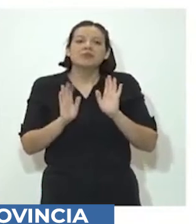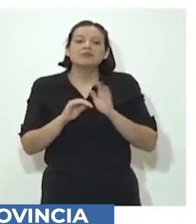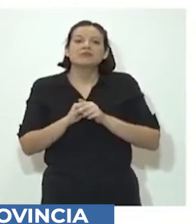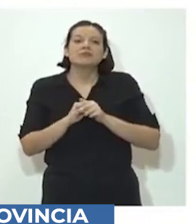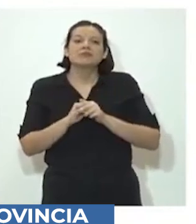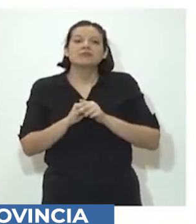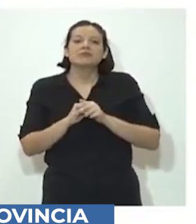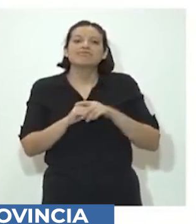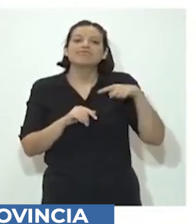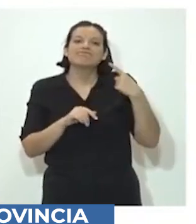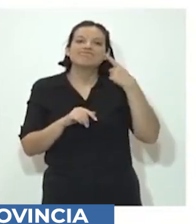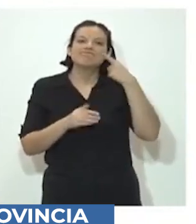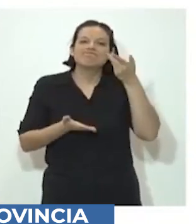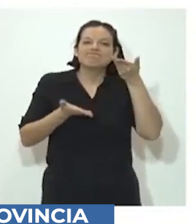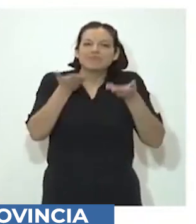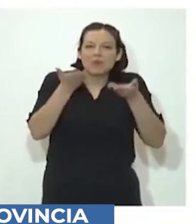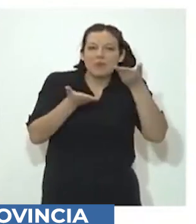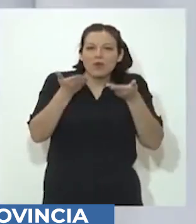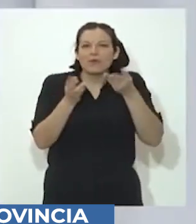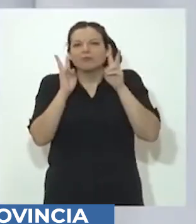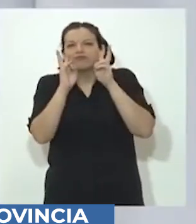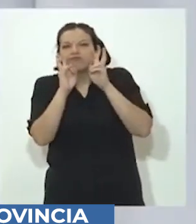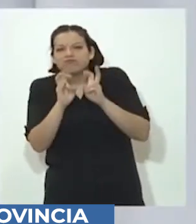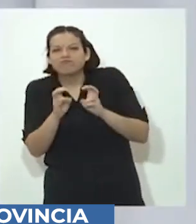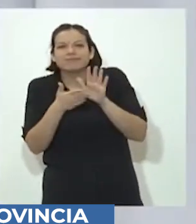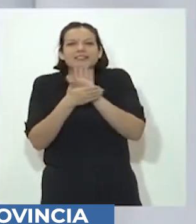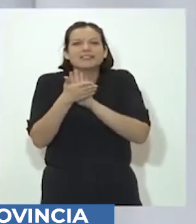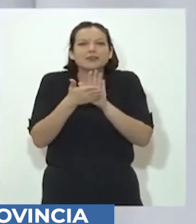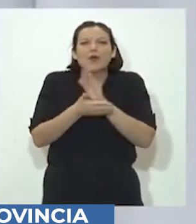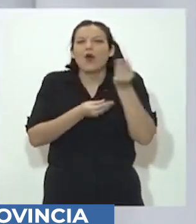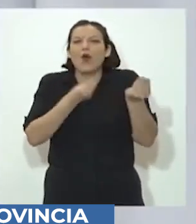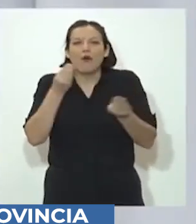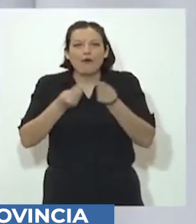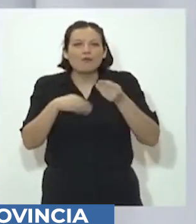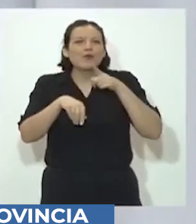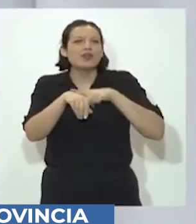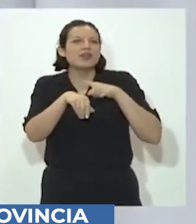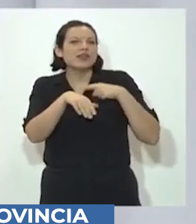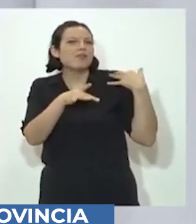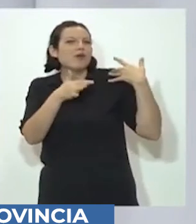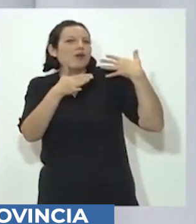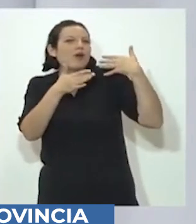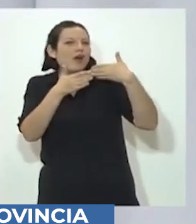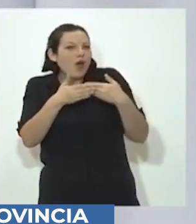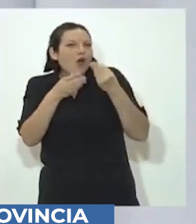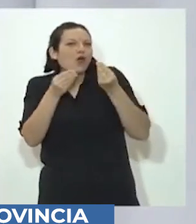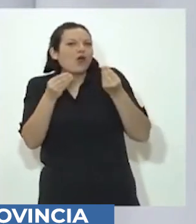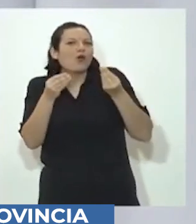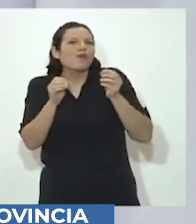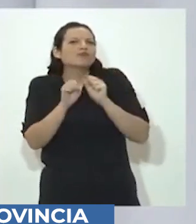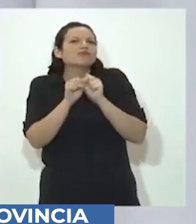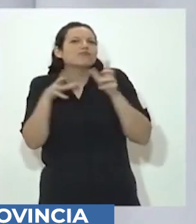situaciones cómo ha ido progresando en el tiempo la evolución de la pandemia